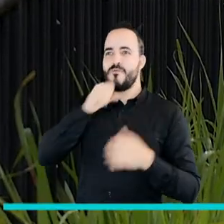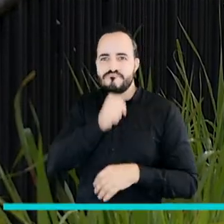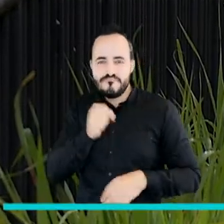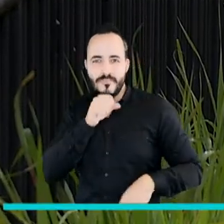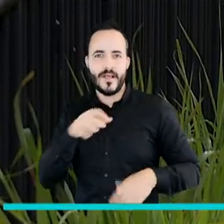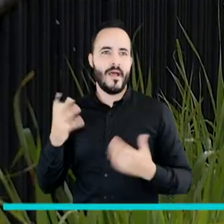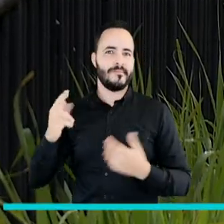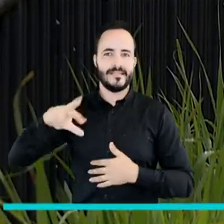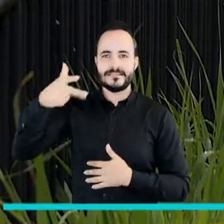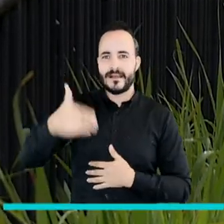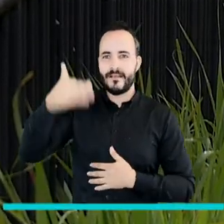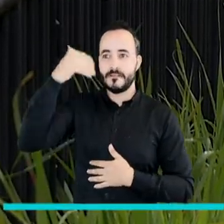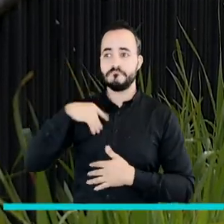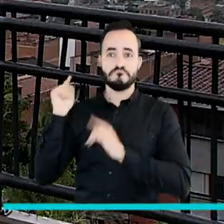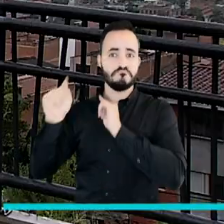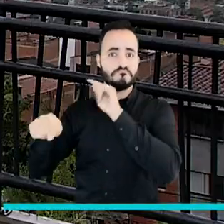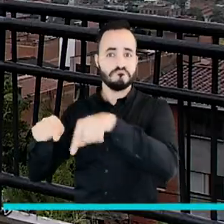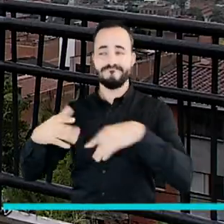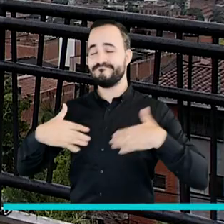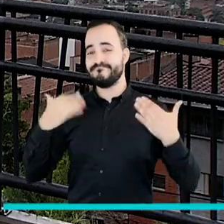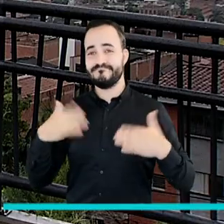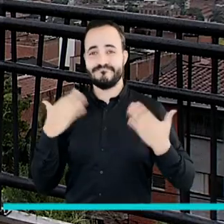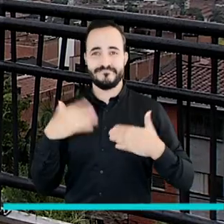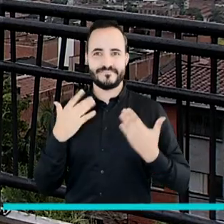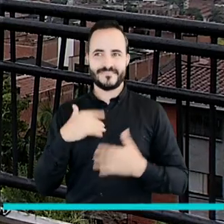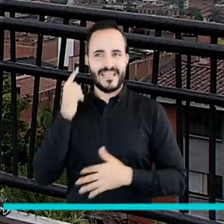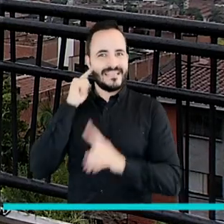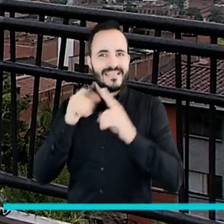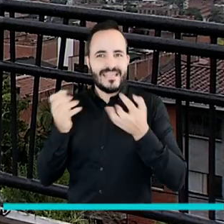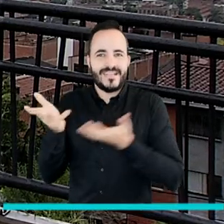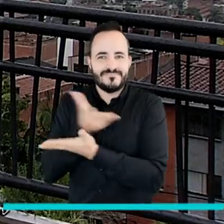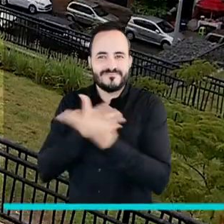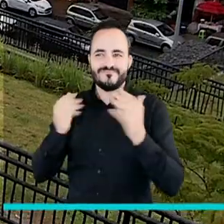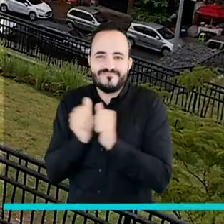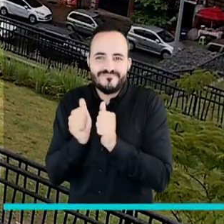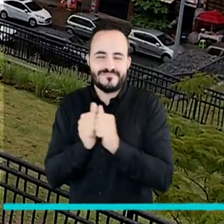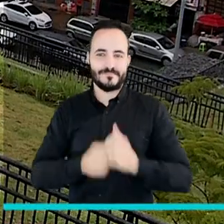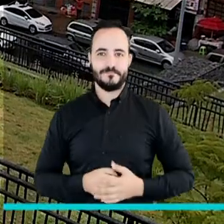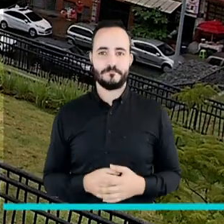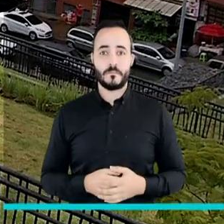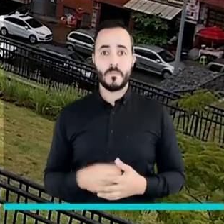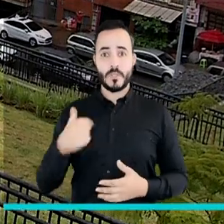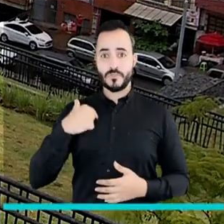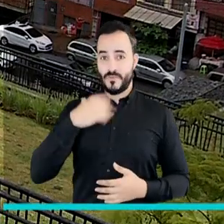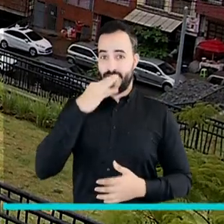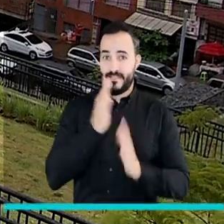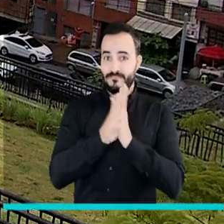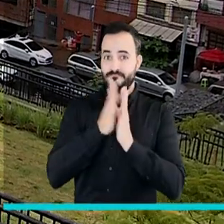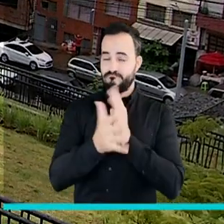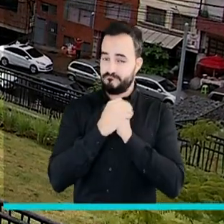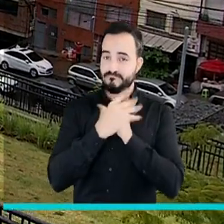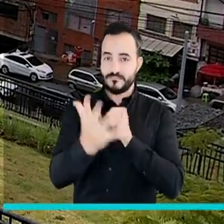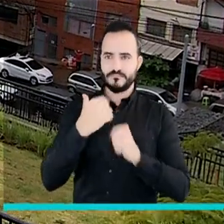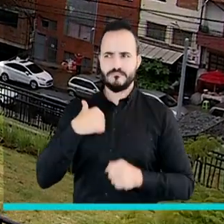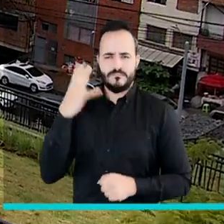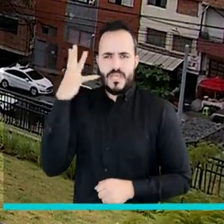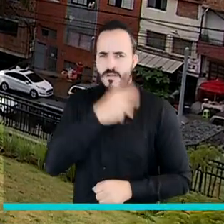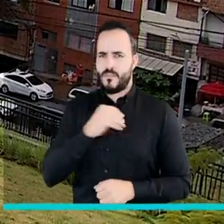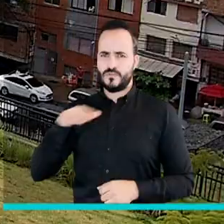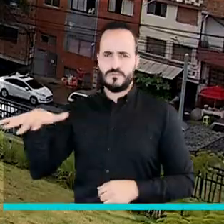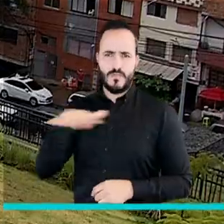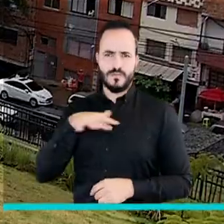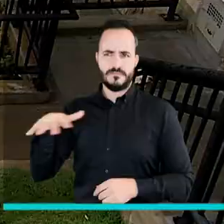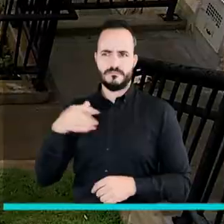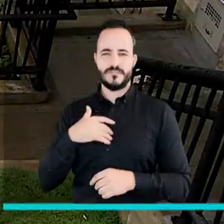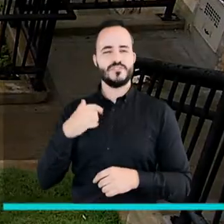que los ancianos o las personas de la tercera edad pudieran estar en un sitio juntos. Pues, la verdad, me gustó mucho el parque porque